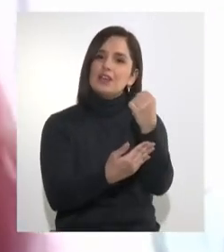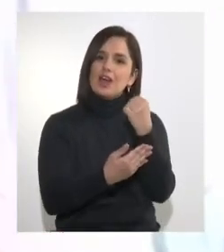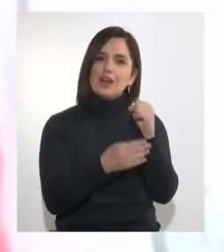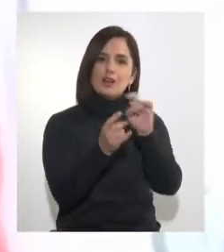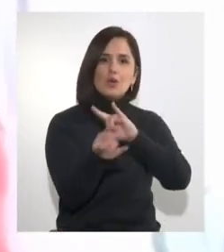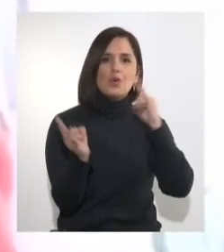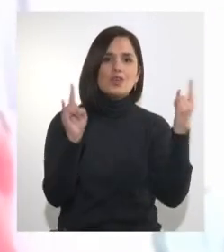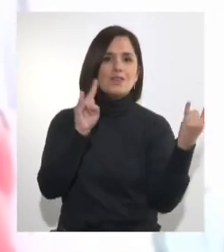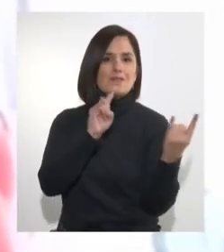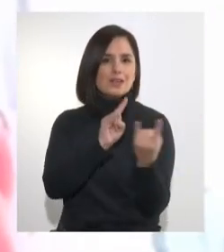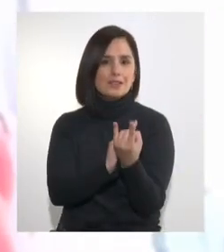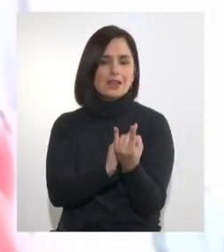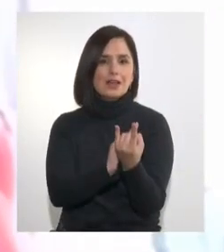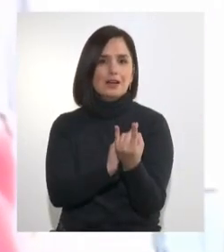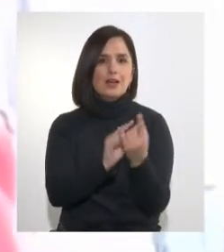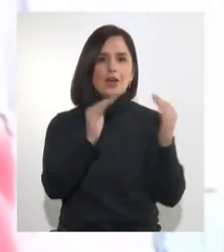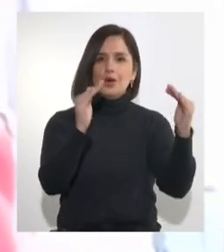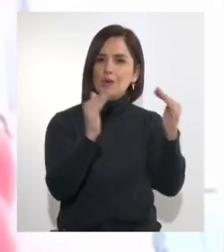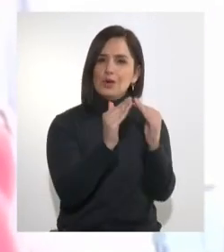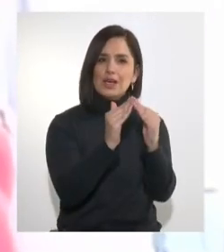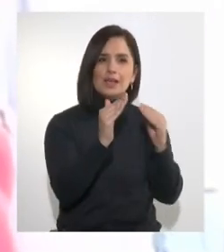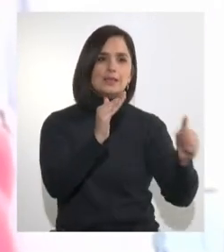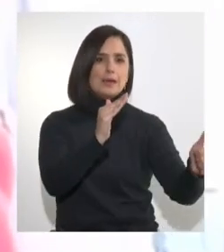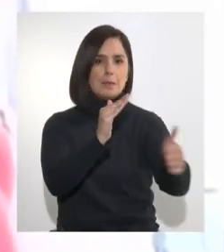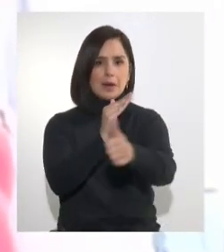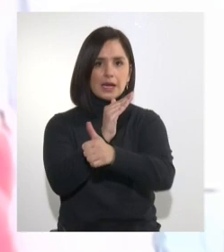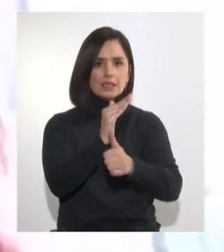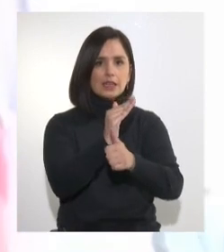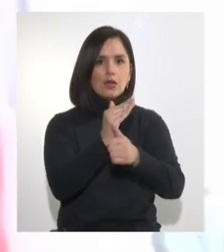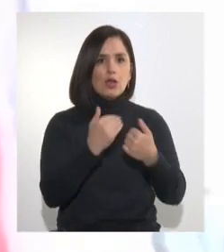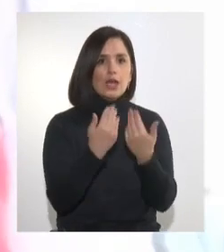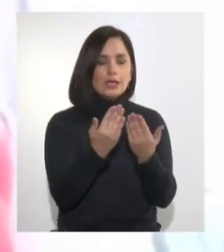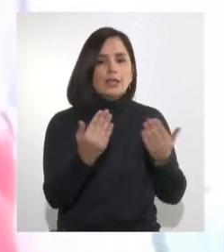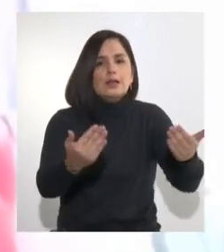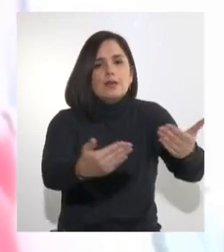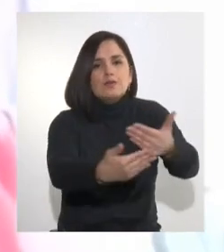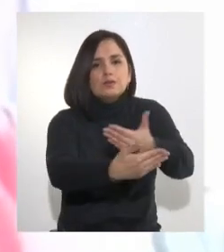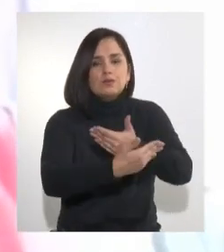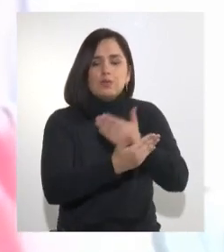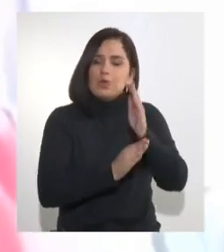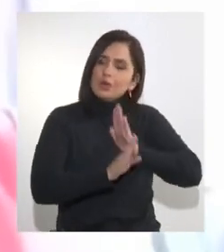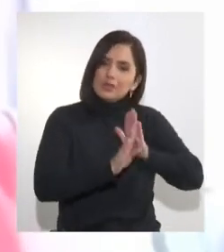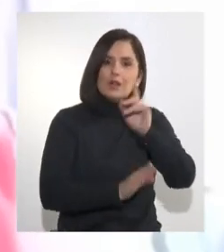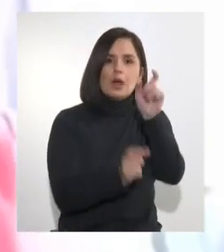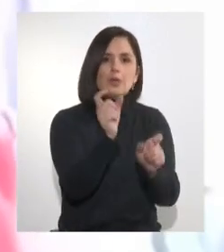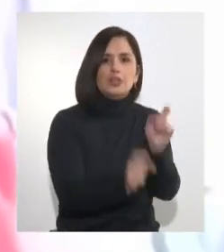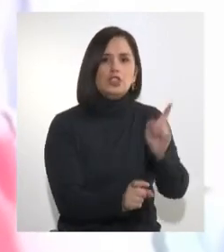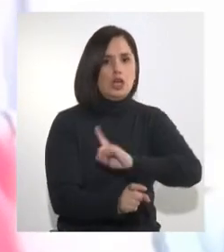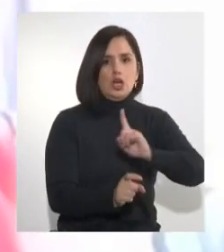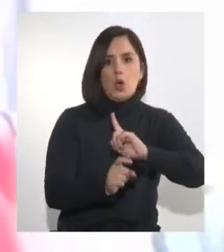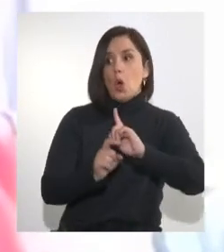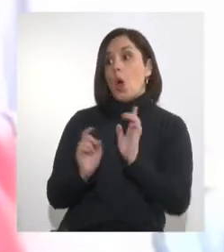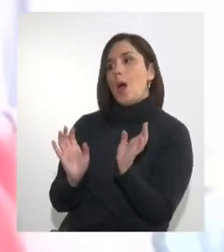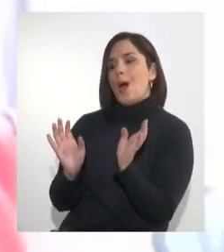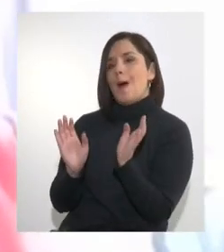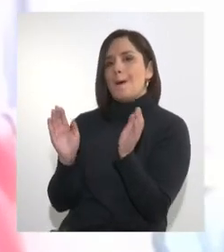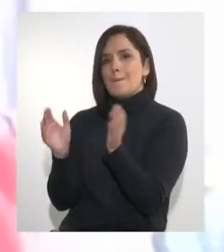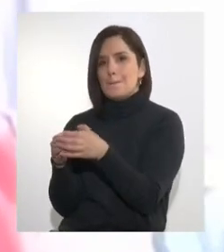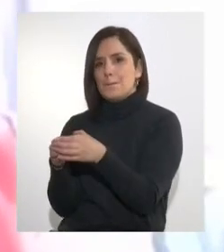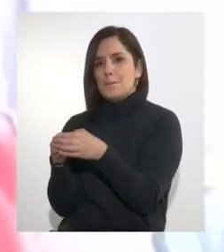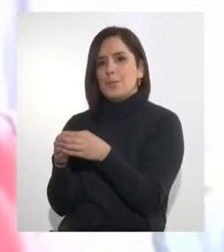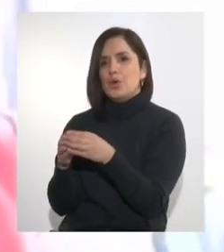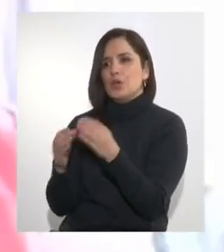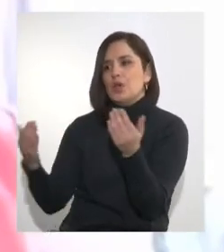casa de todos. Un lugar que preste amparo y protección a las personas, no a las grandes corporaciones y a los grupos